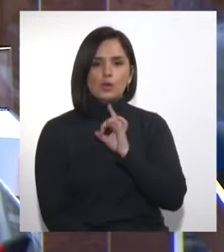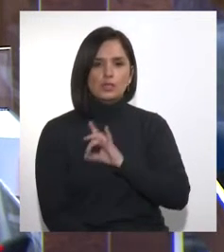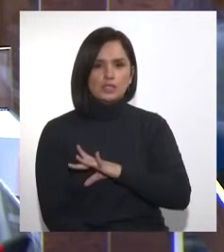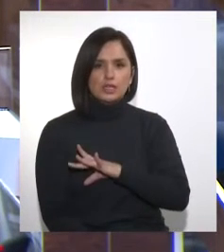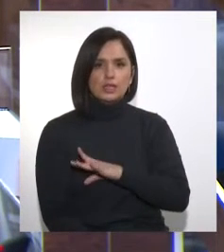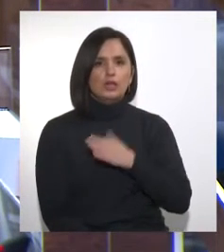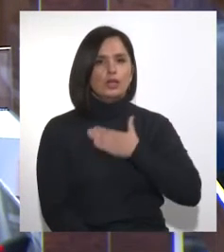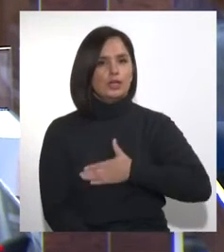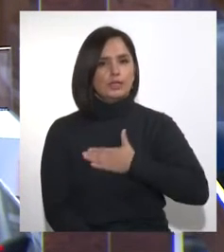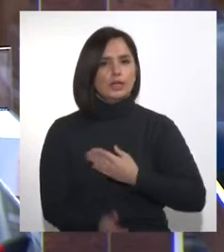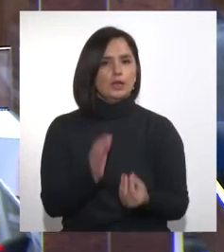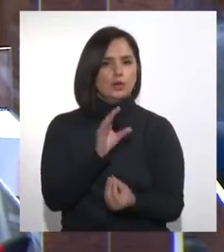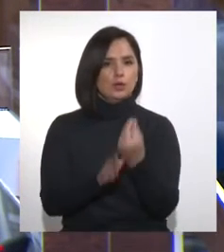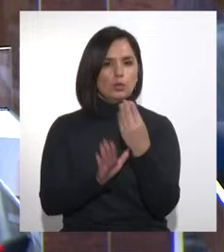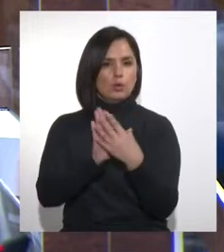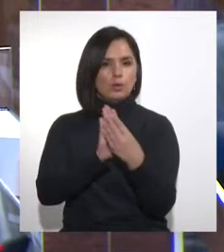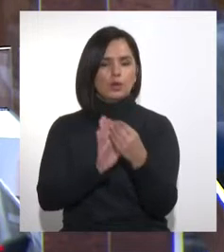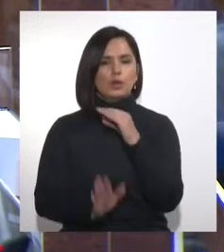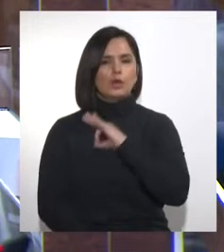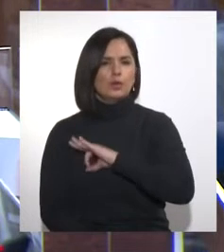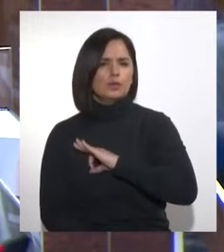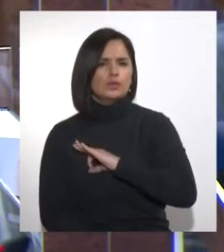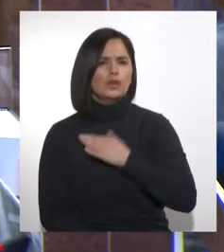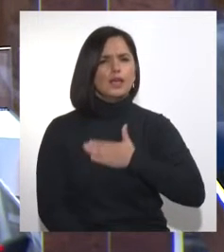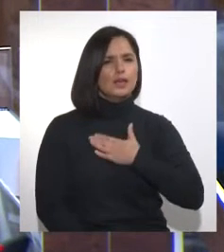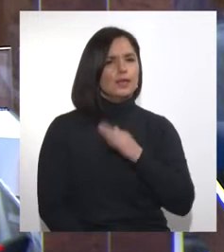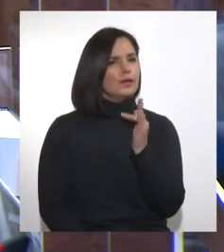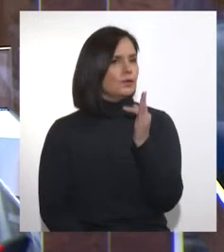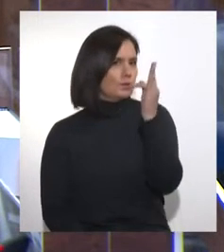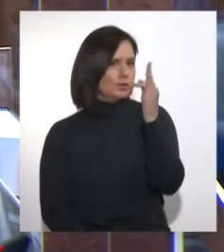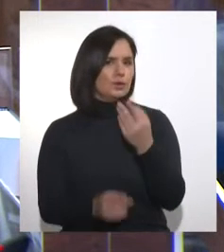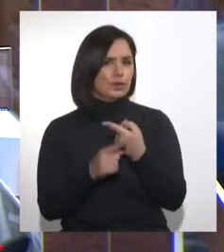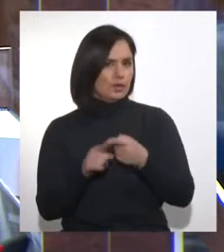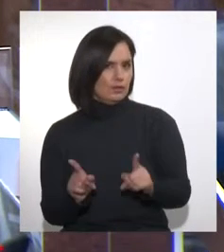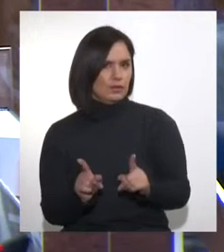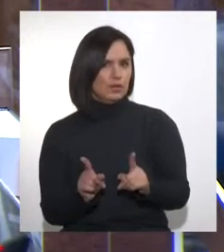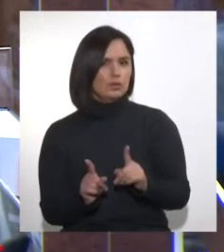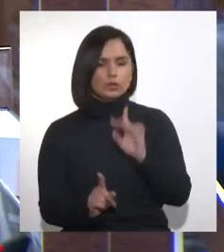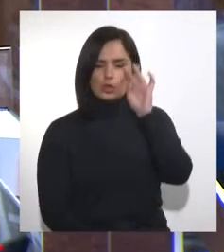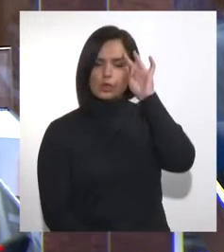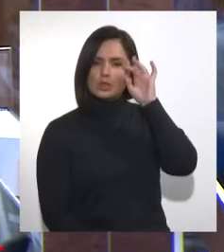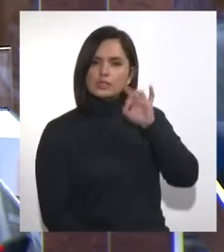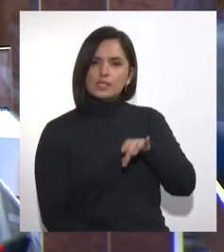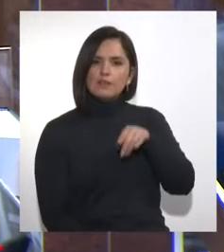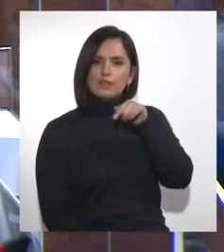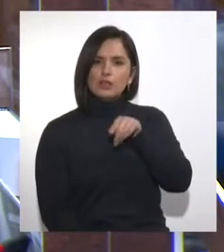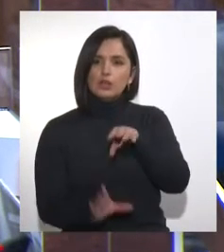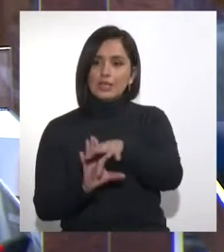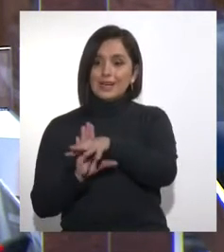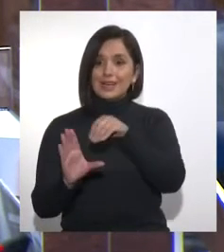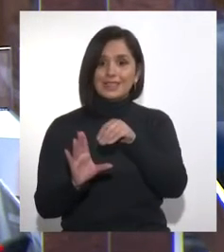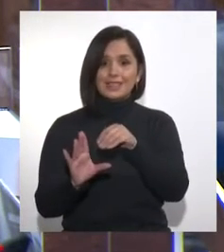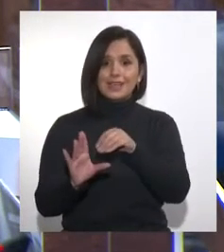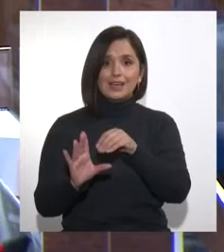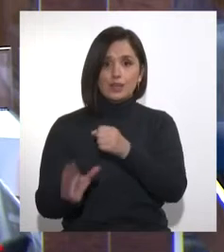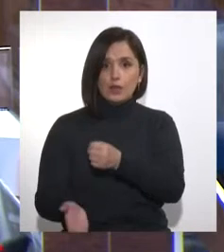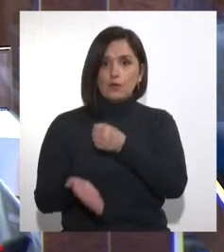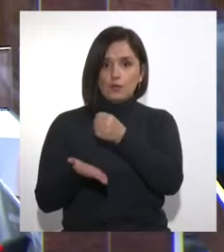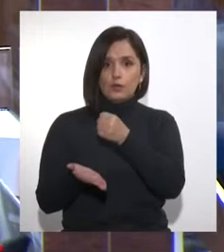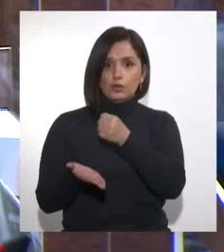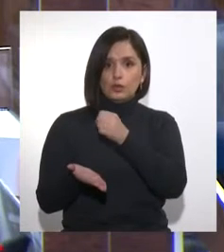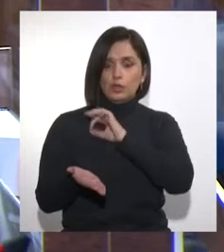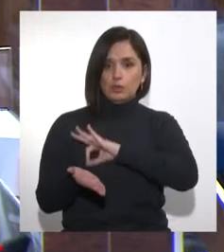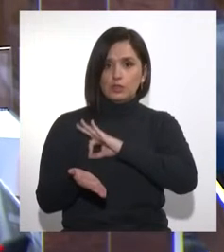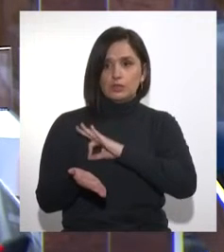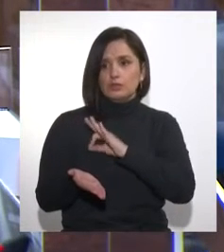quieren un nuevo modelo de pensiones, quieren un futuro distinto, porque saben que hoy al retirar sus fondos no tienen